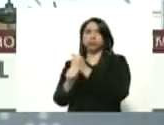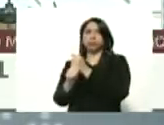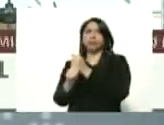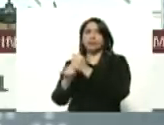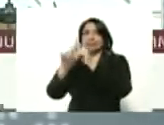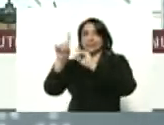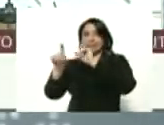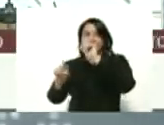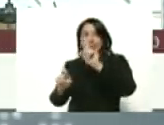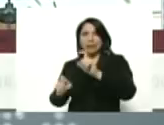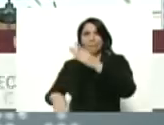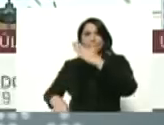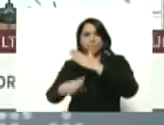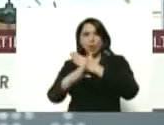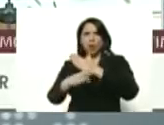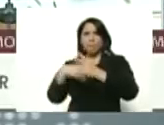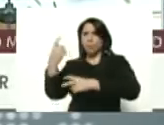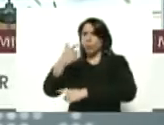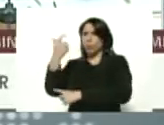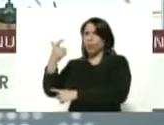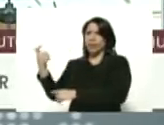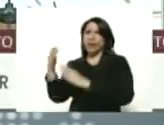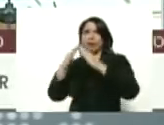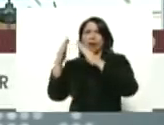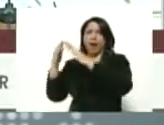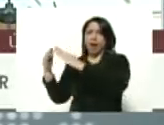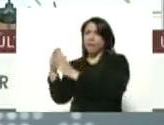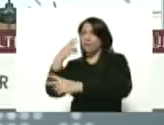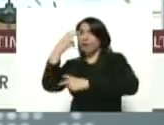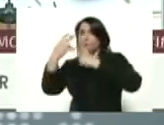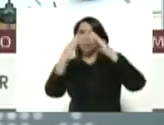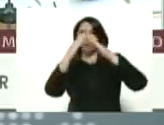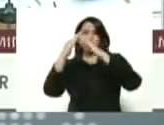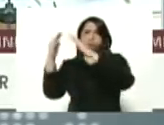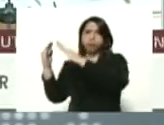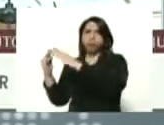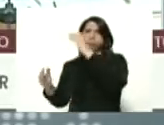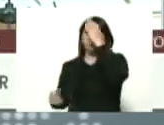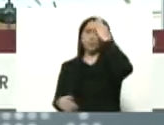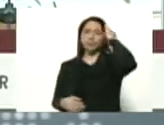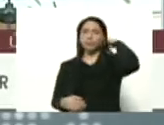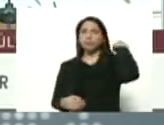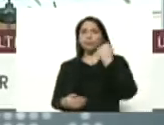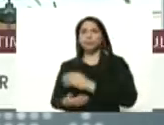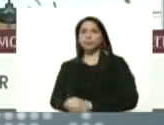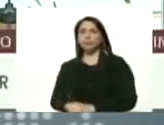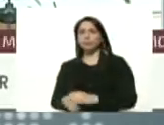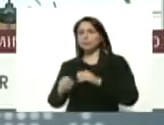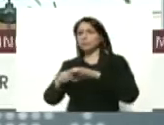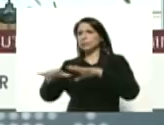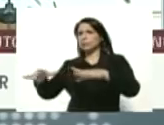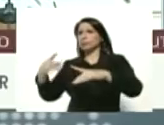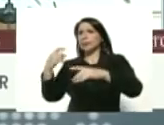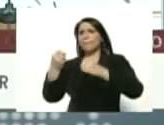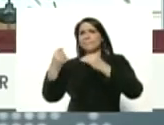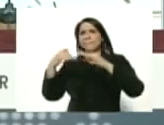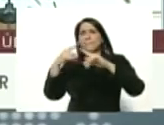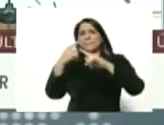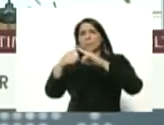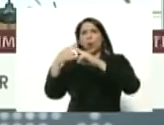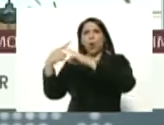ir a la búsqueda en el hogar visita por casa por casa multiplicar por miles las pruebas